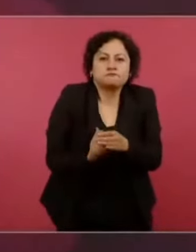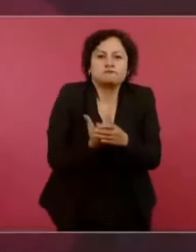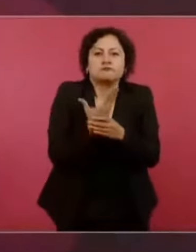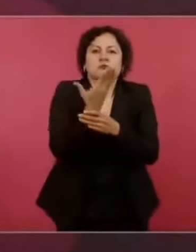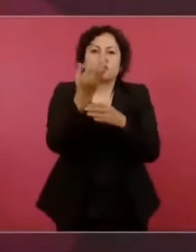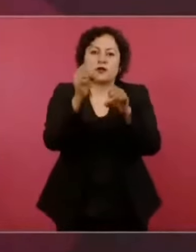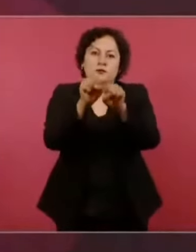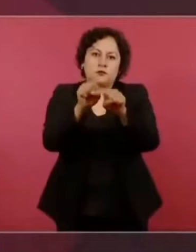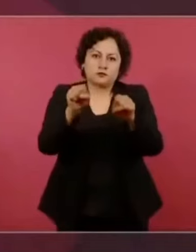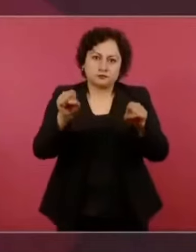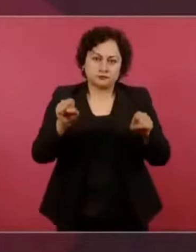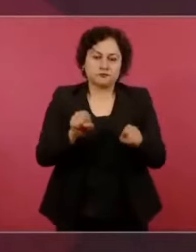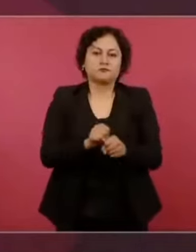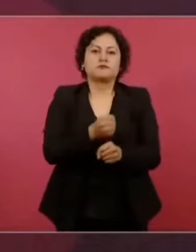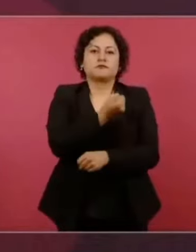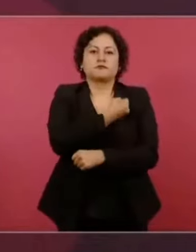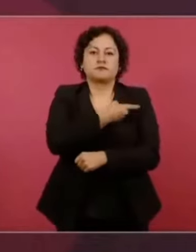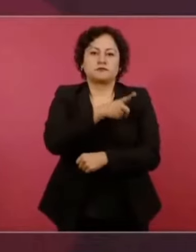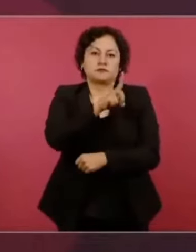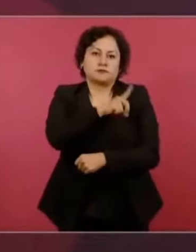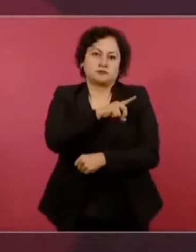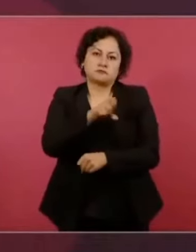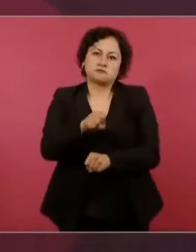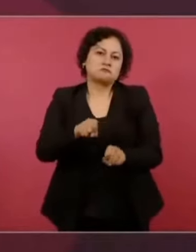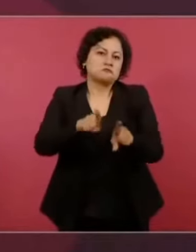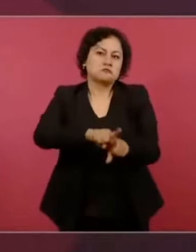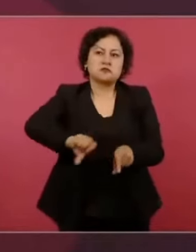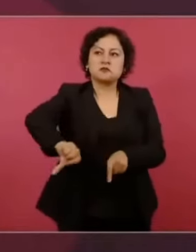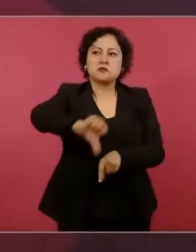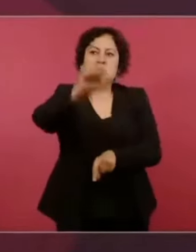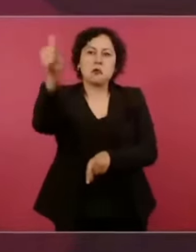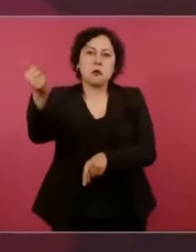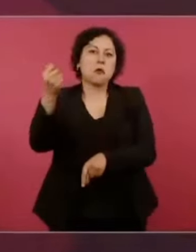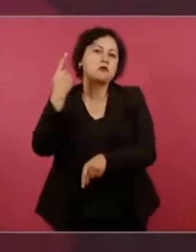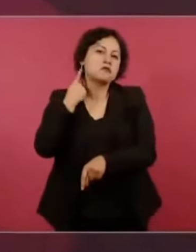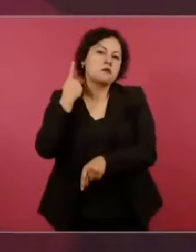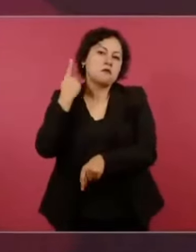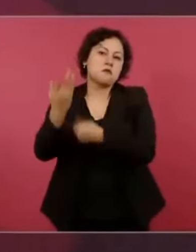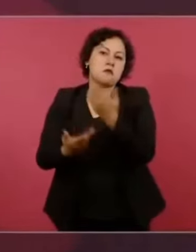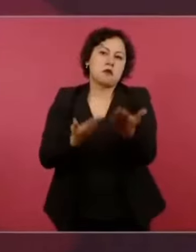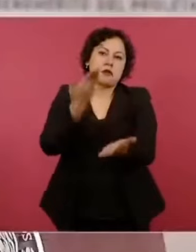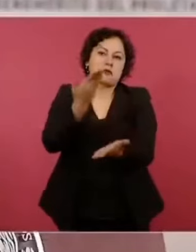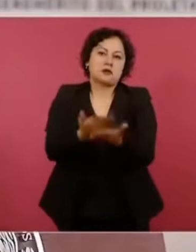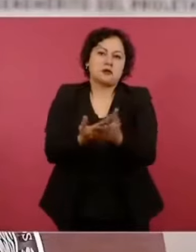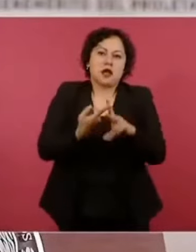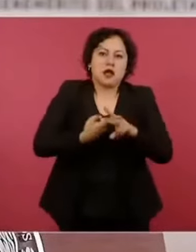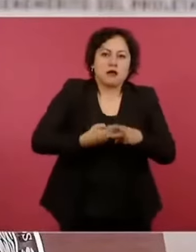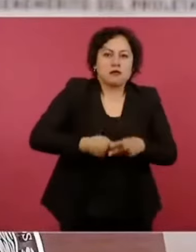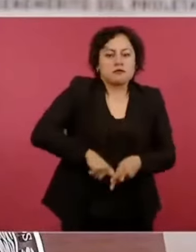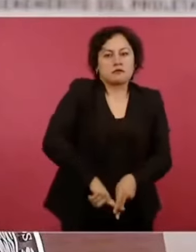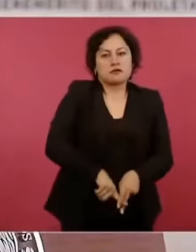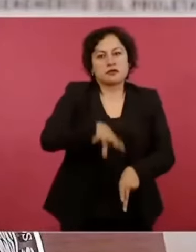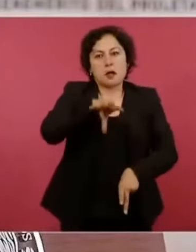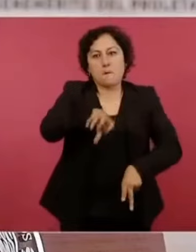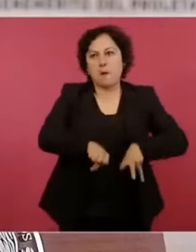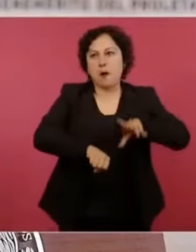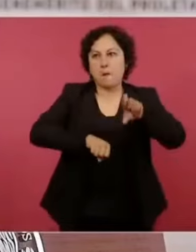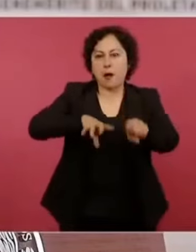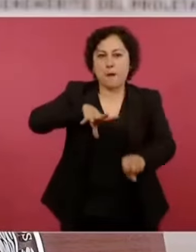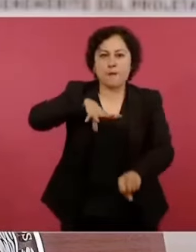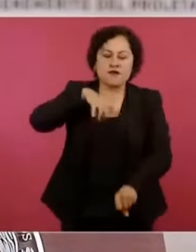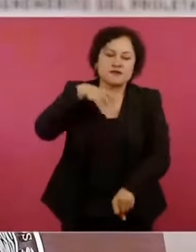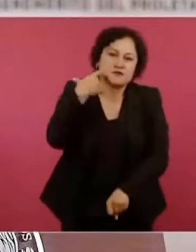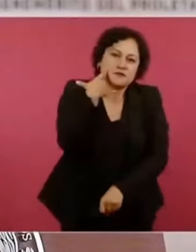política pública, enfrenta desafíos en su implementación, pero con la voluntad de todos